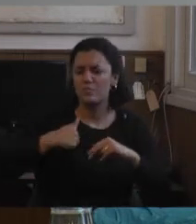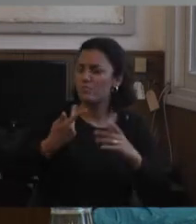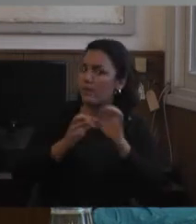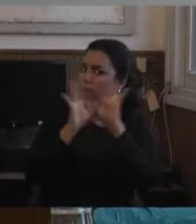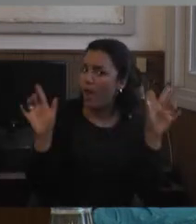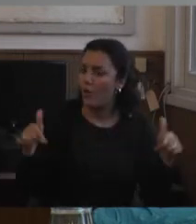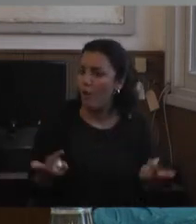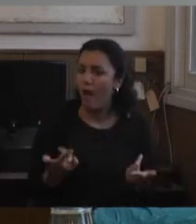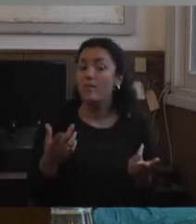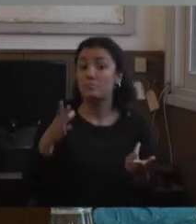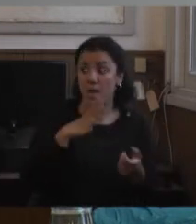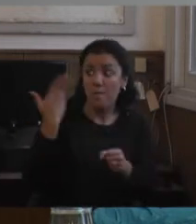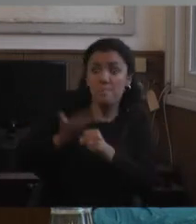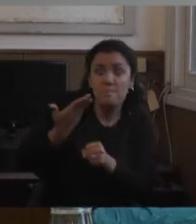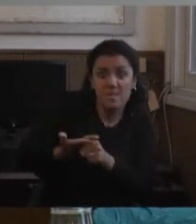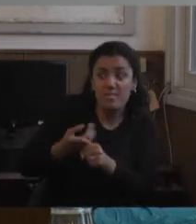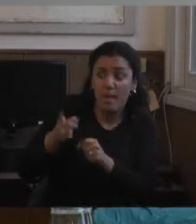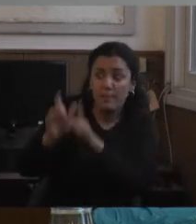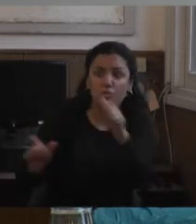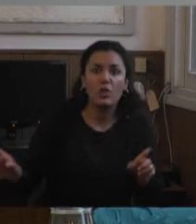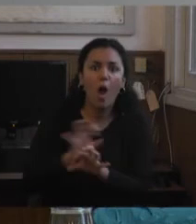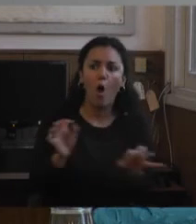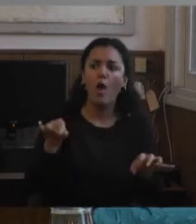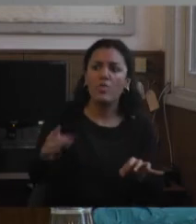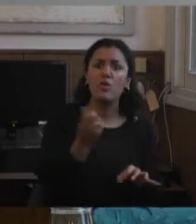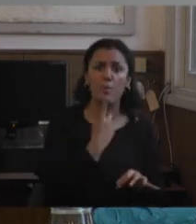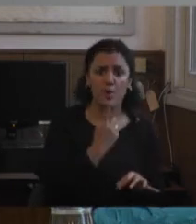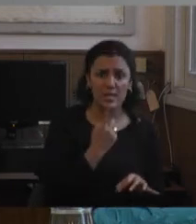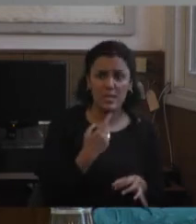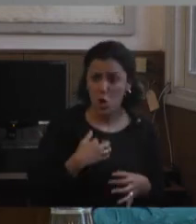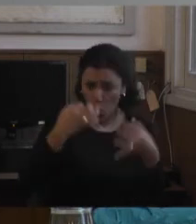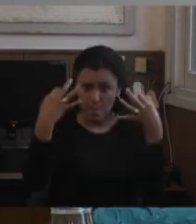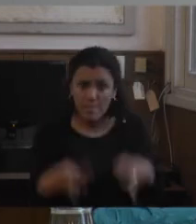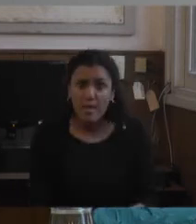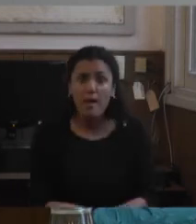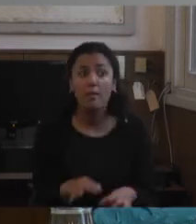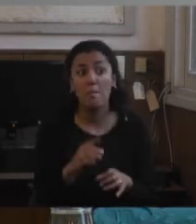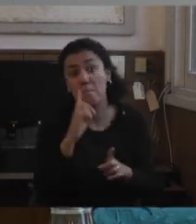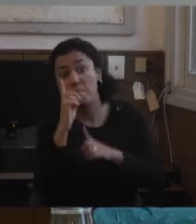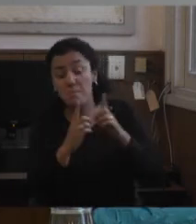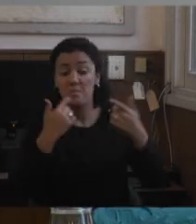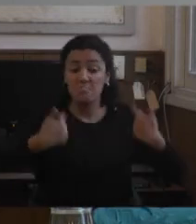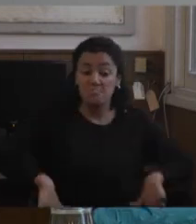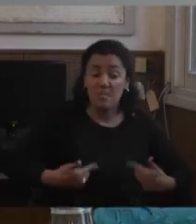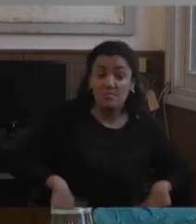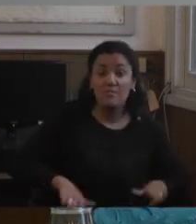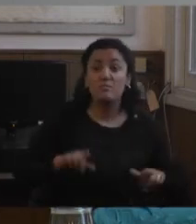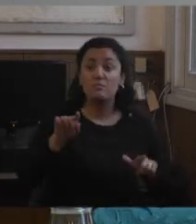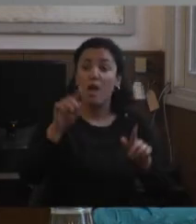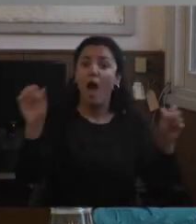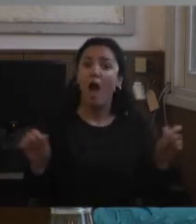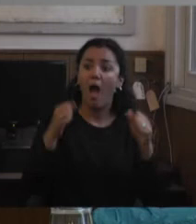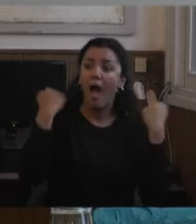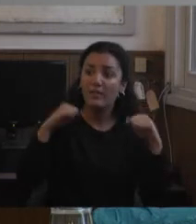claro, si es porque hay demanda, si es porque esto es políticamente correcto y parecería que un municipio ofrecer actividad para